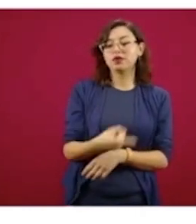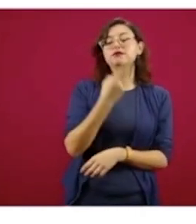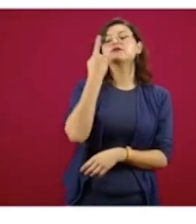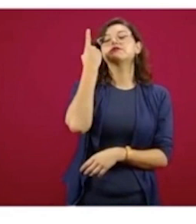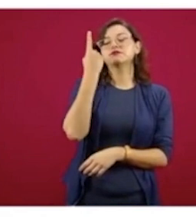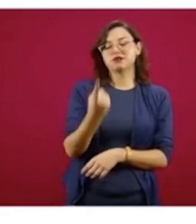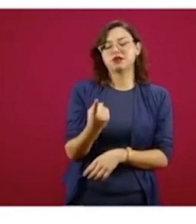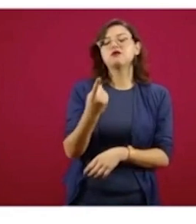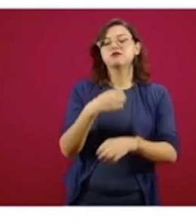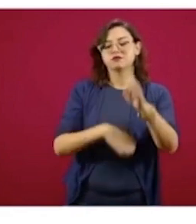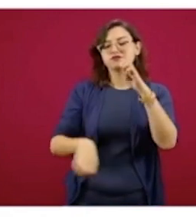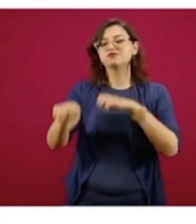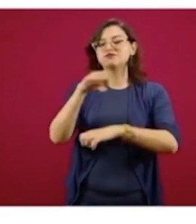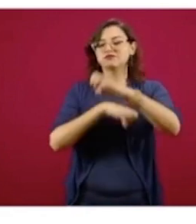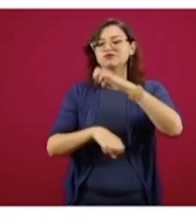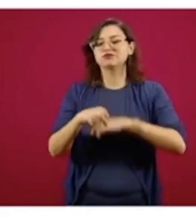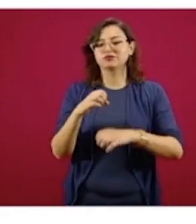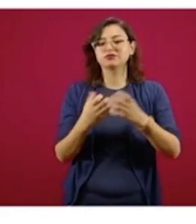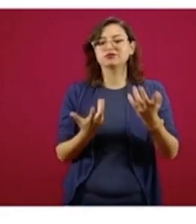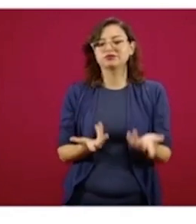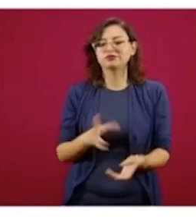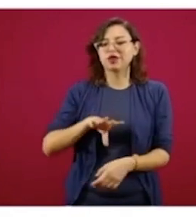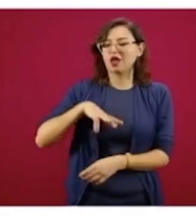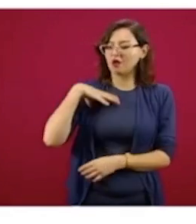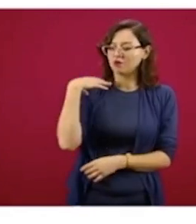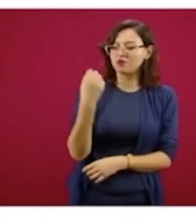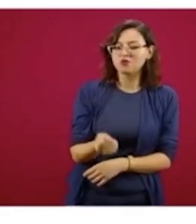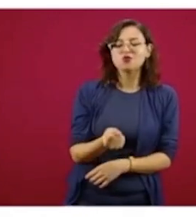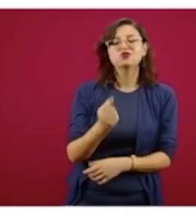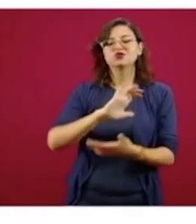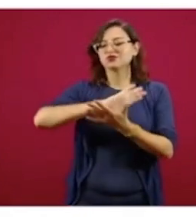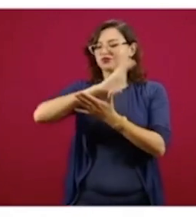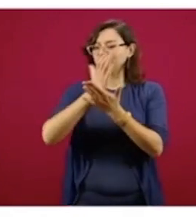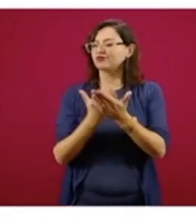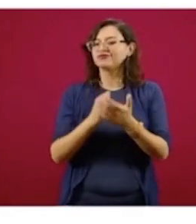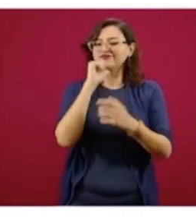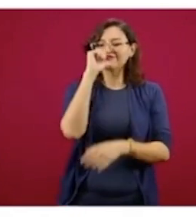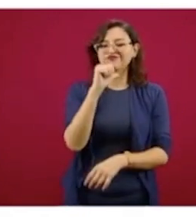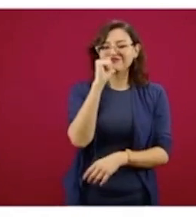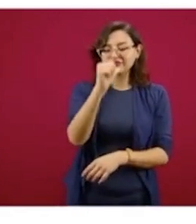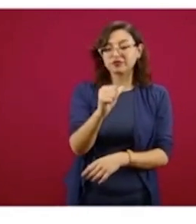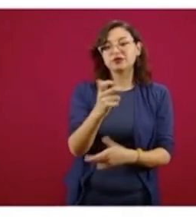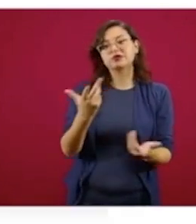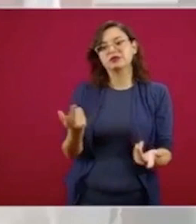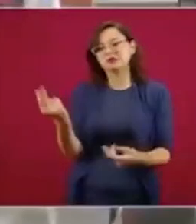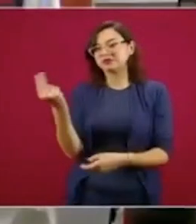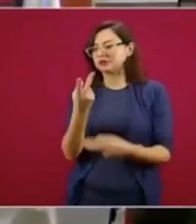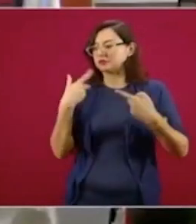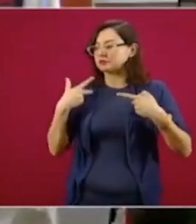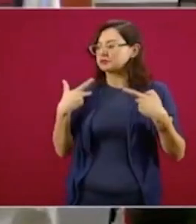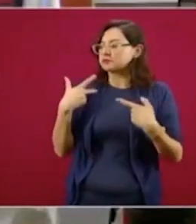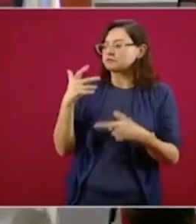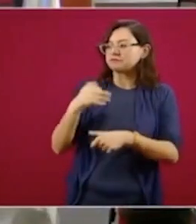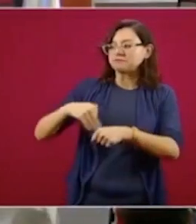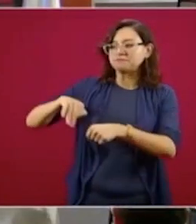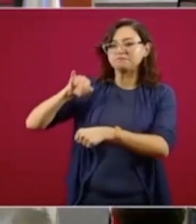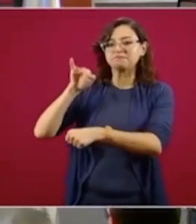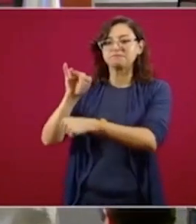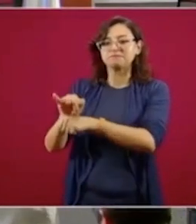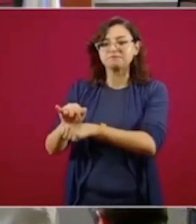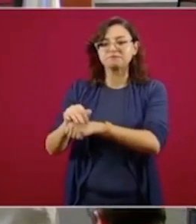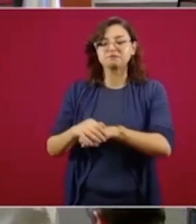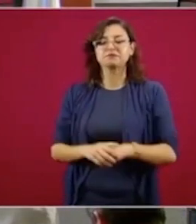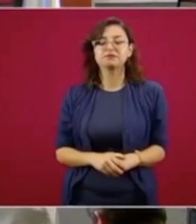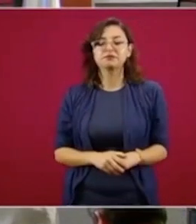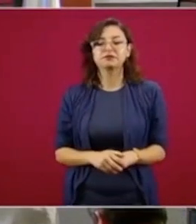presuntos esquemas de subcontratación abusiva, protegiendo así a miles de trabajadores. Aquí mismo en